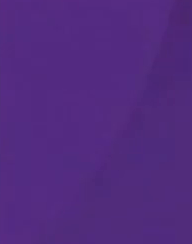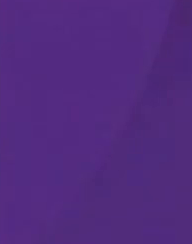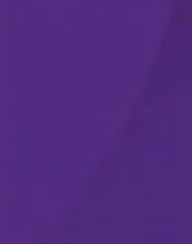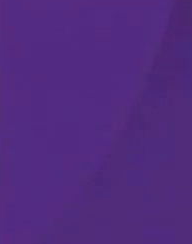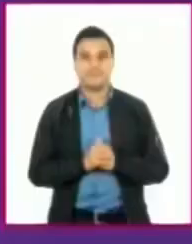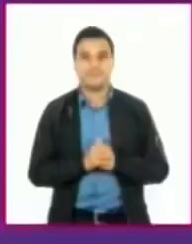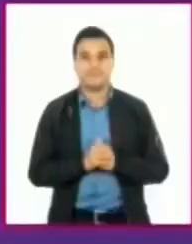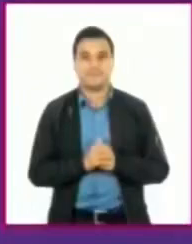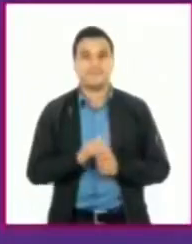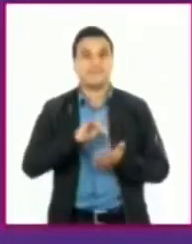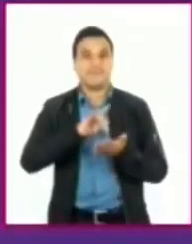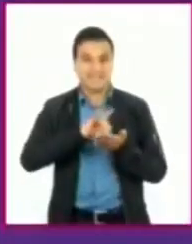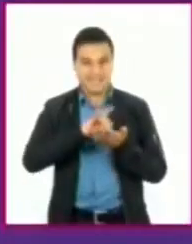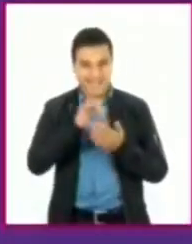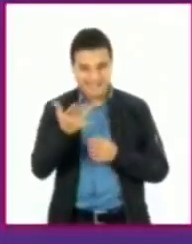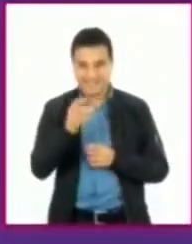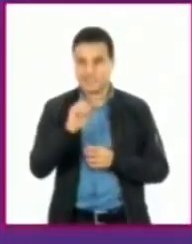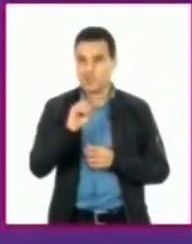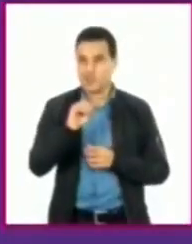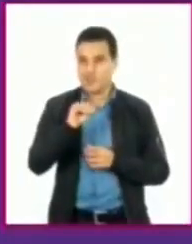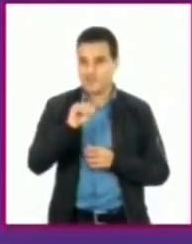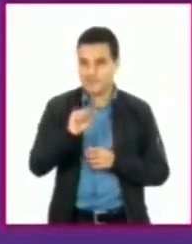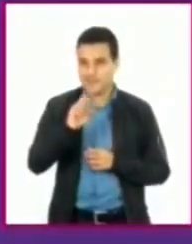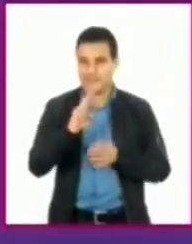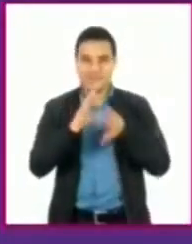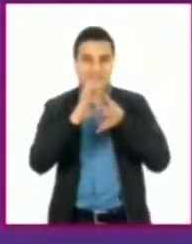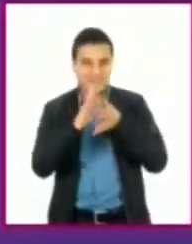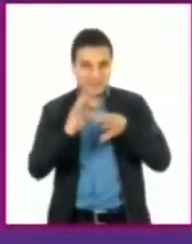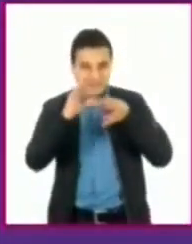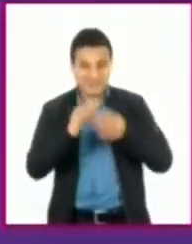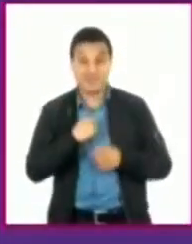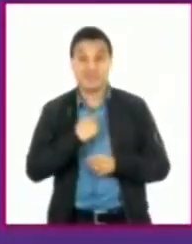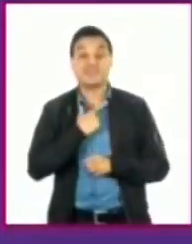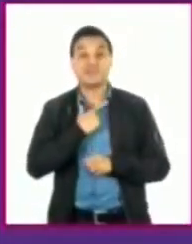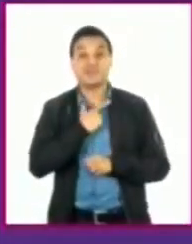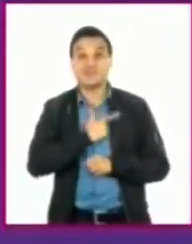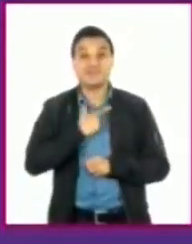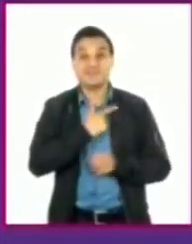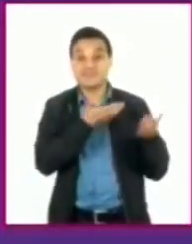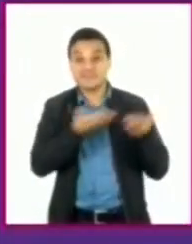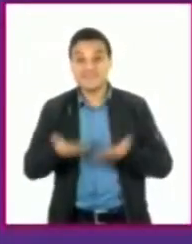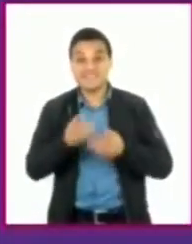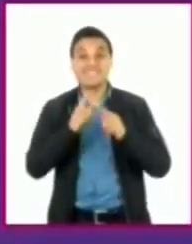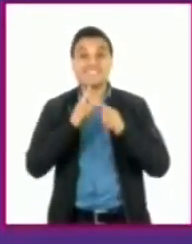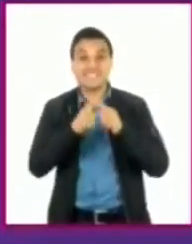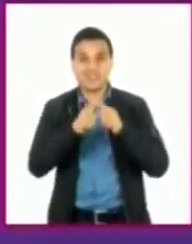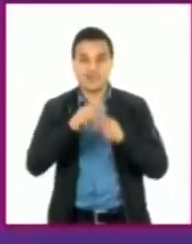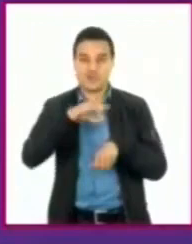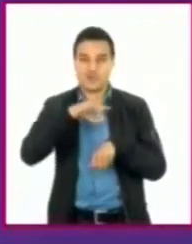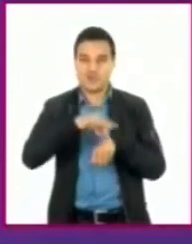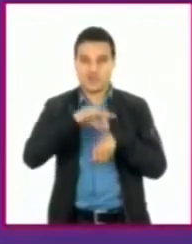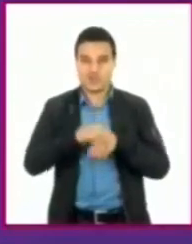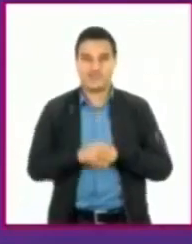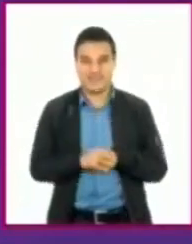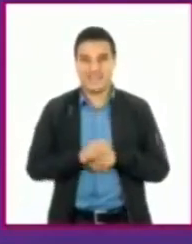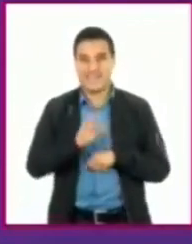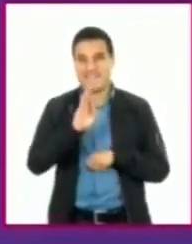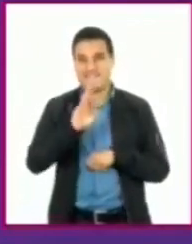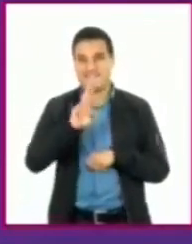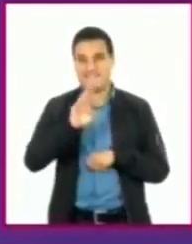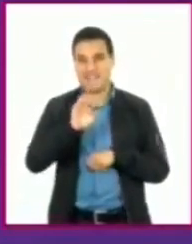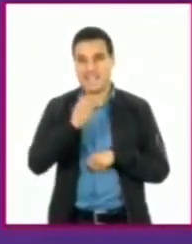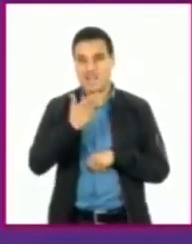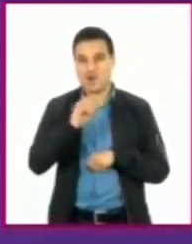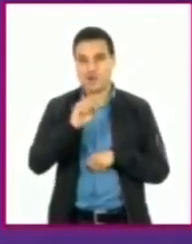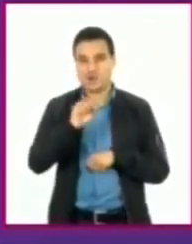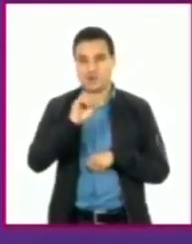Muchas gracias Omar por el reportaje y me da muchísimo gusto recibir nuevamente en el estudio al doctor Vicente Fregoso. ¿Cómo estás